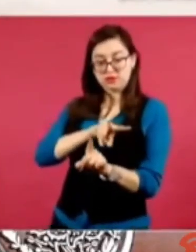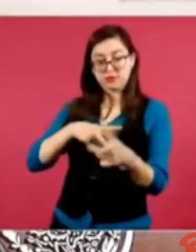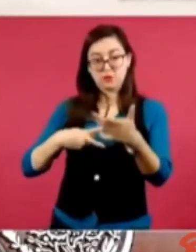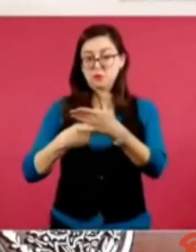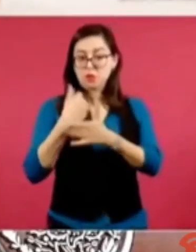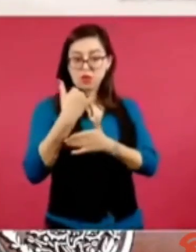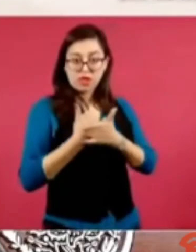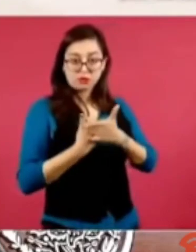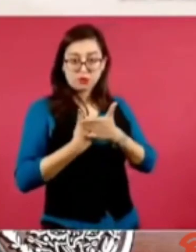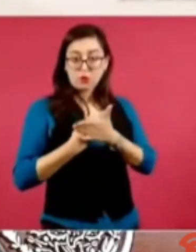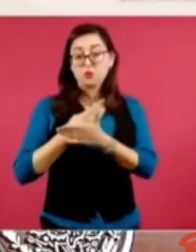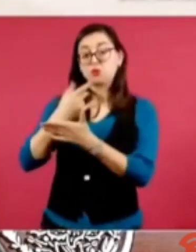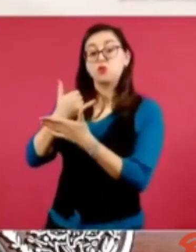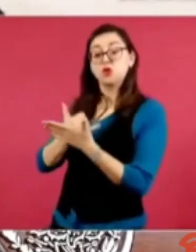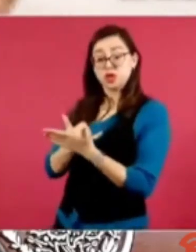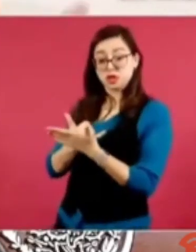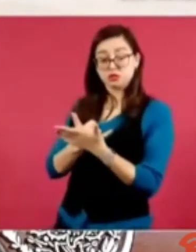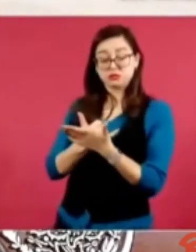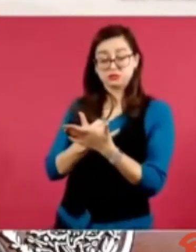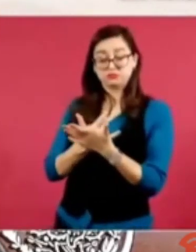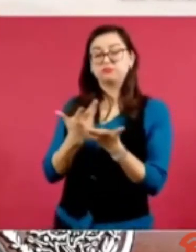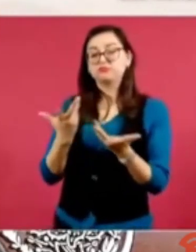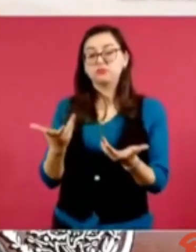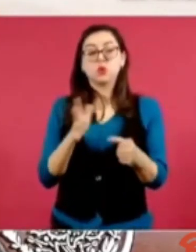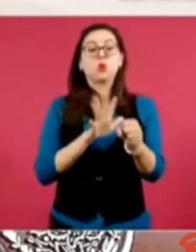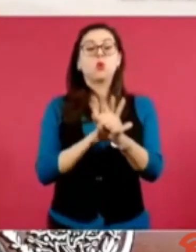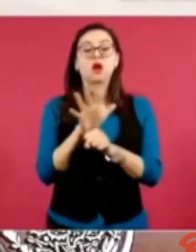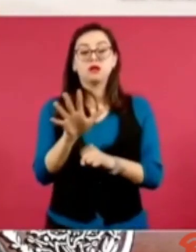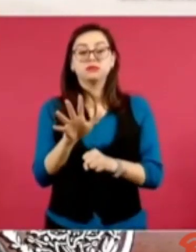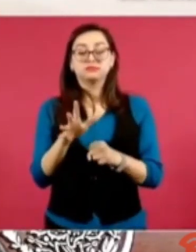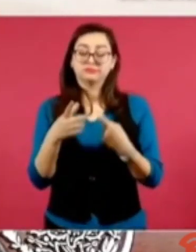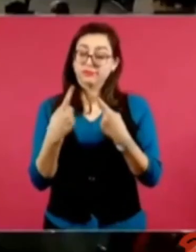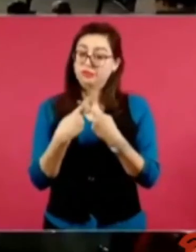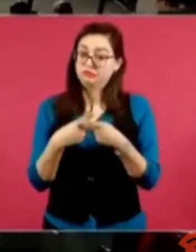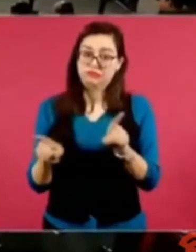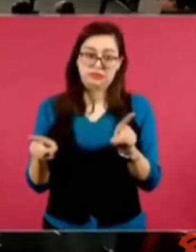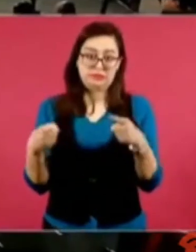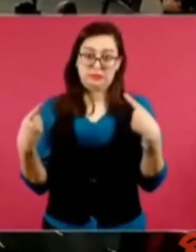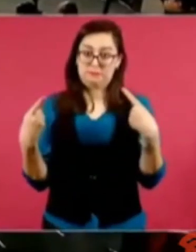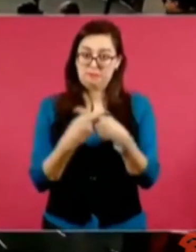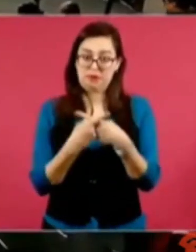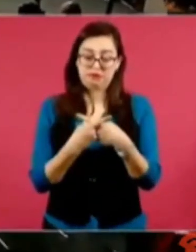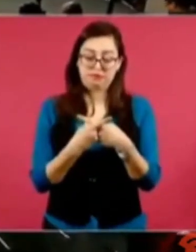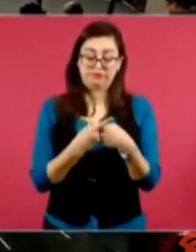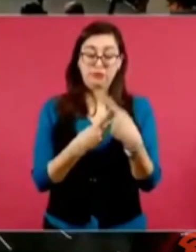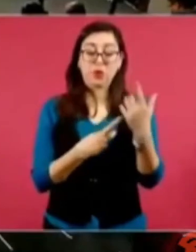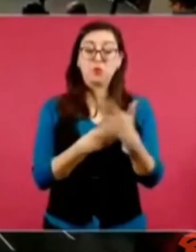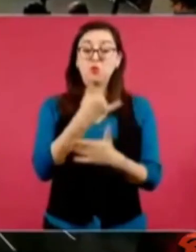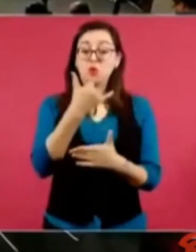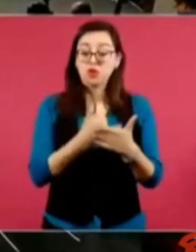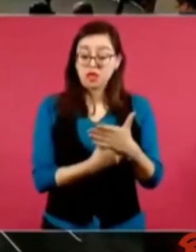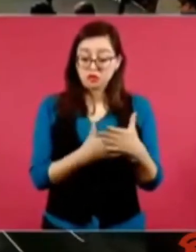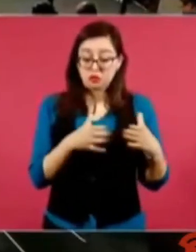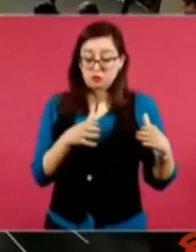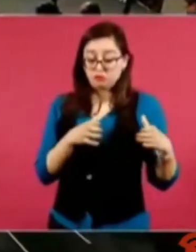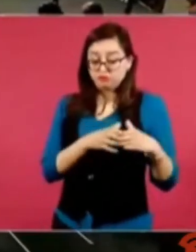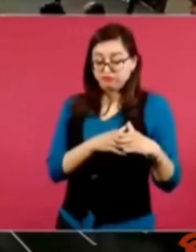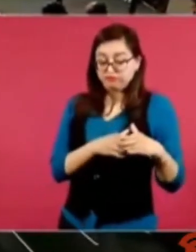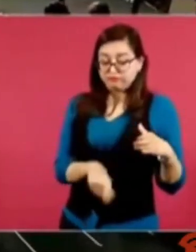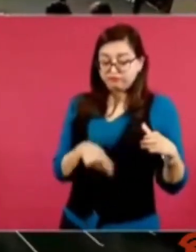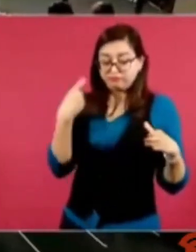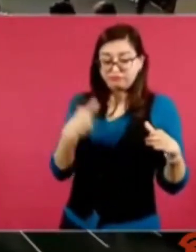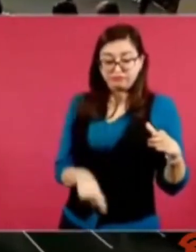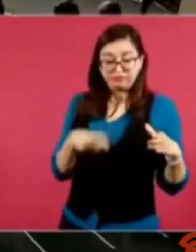de las oligarquías, de las minorías que